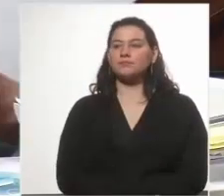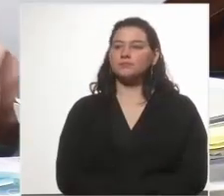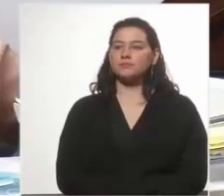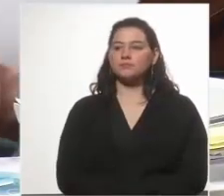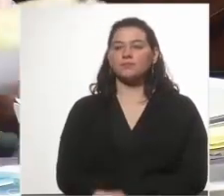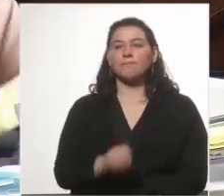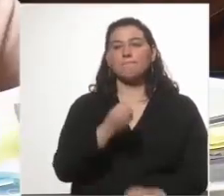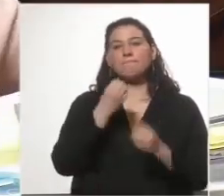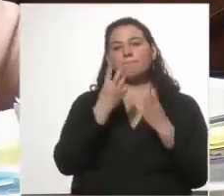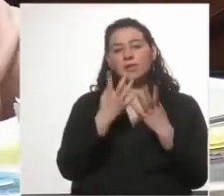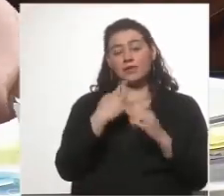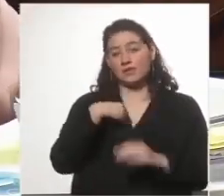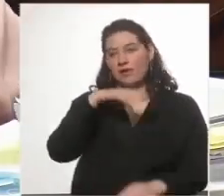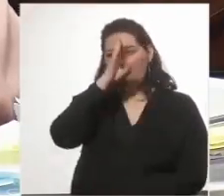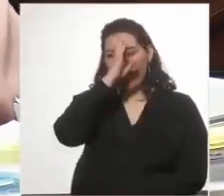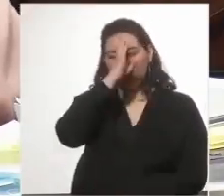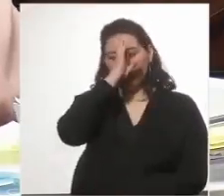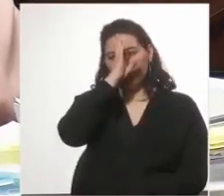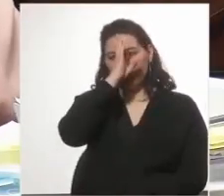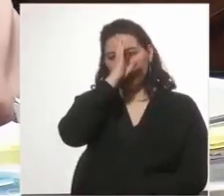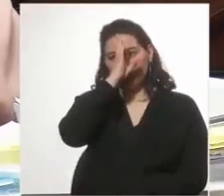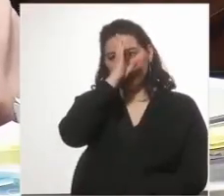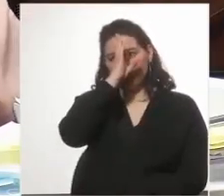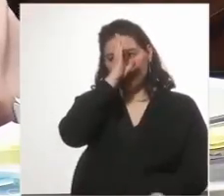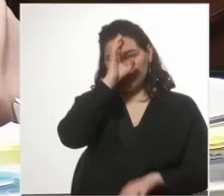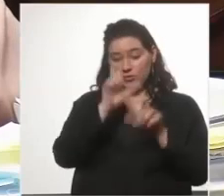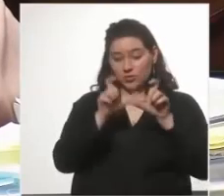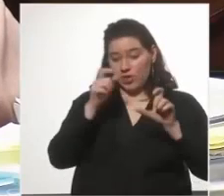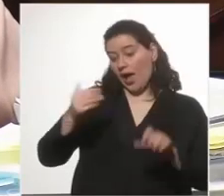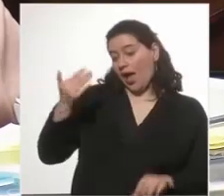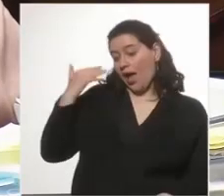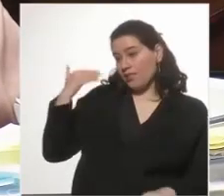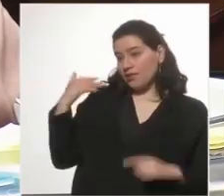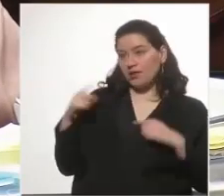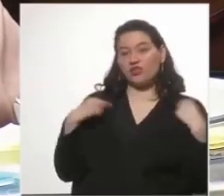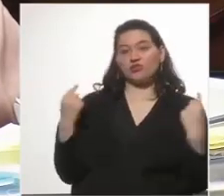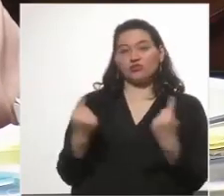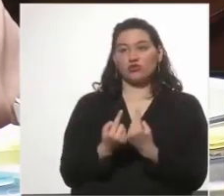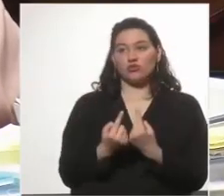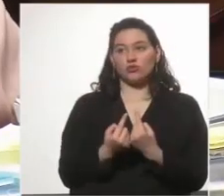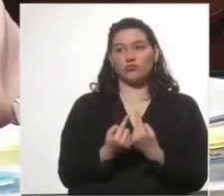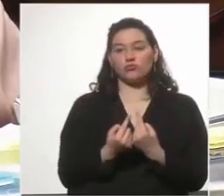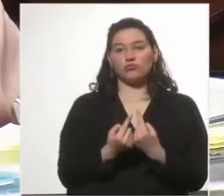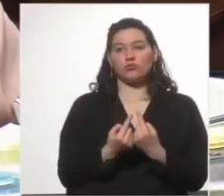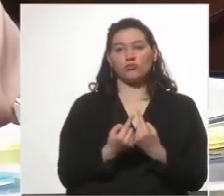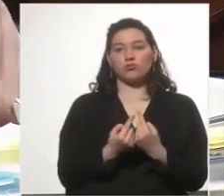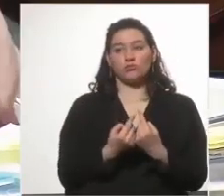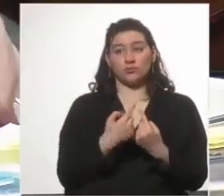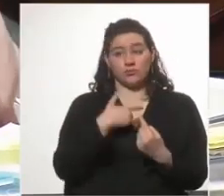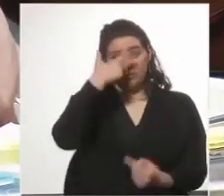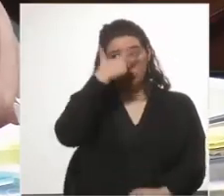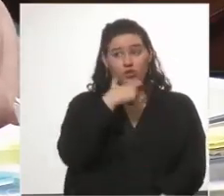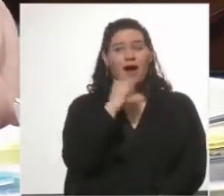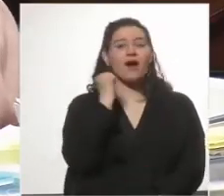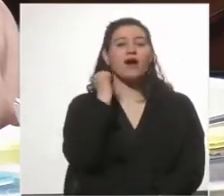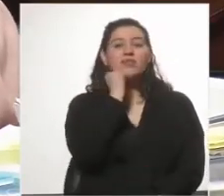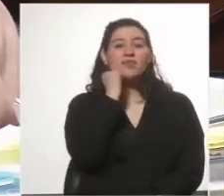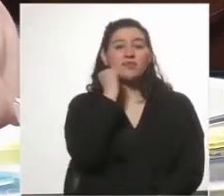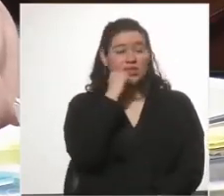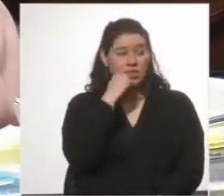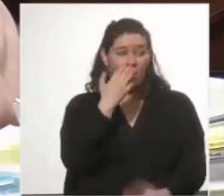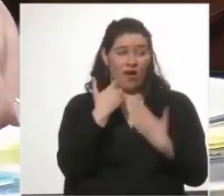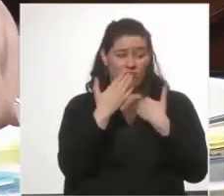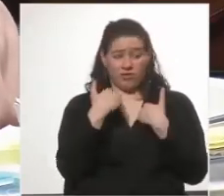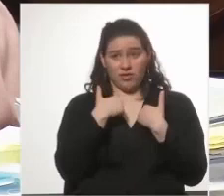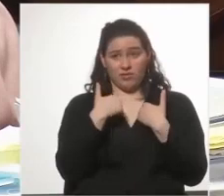Porque uno debe aprender de los que estuvieron antes que nosotros acá. Porque yo sería una atrevida, y hablo por